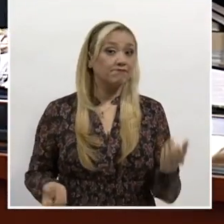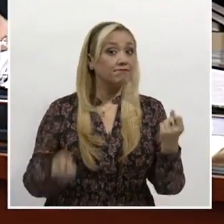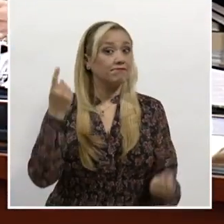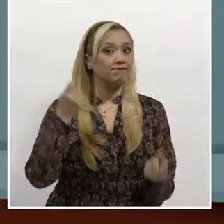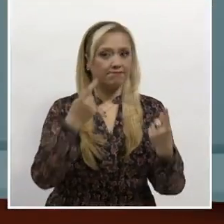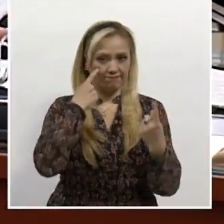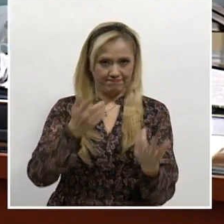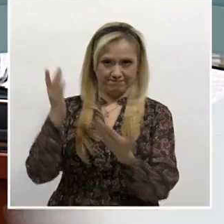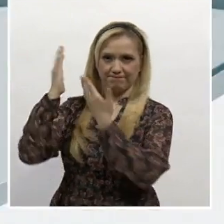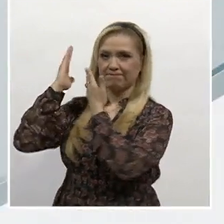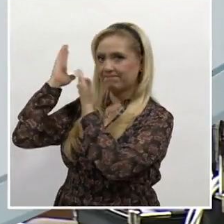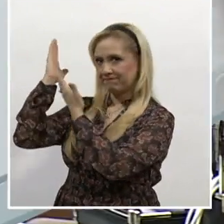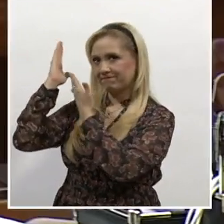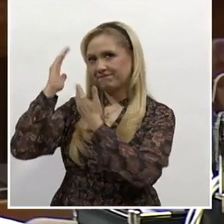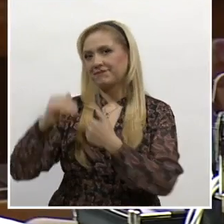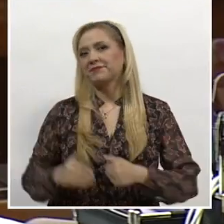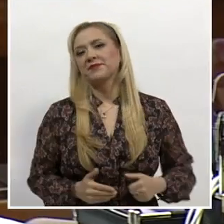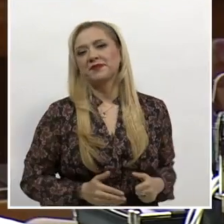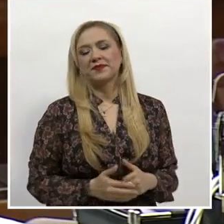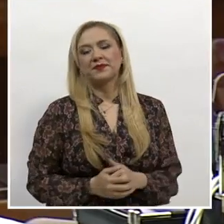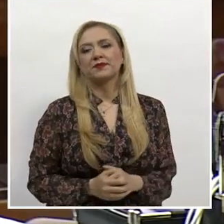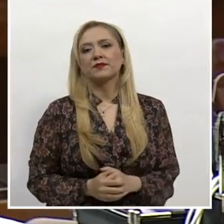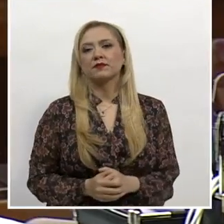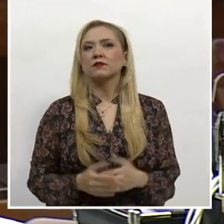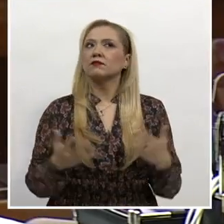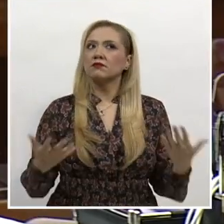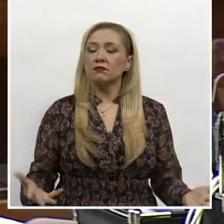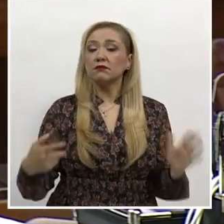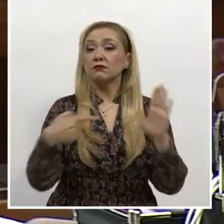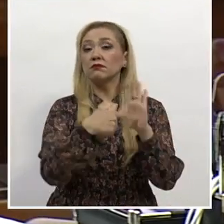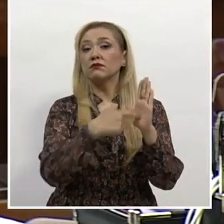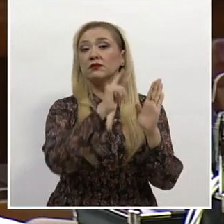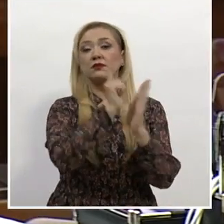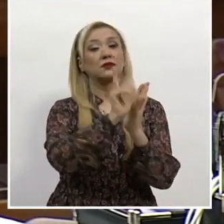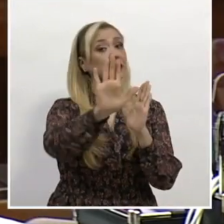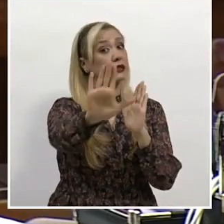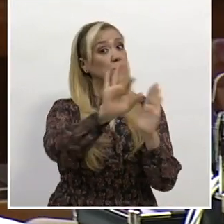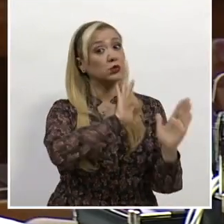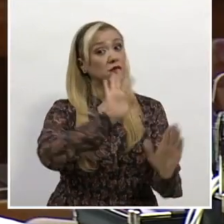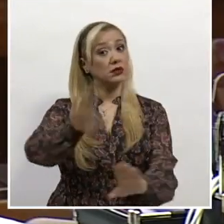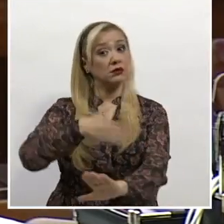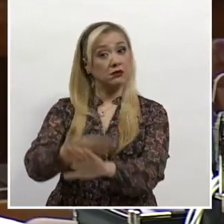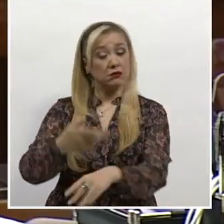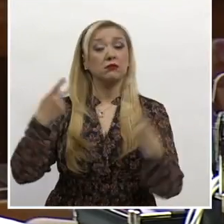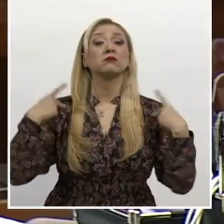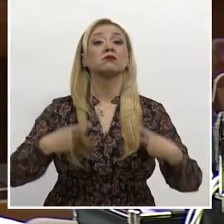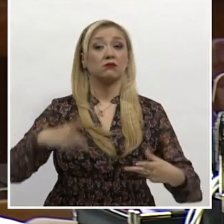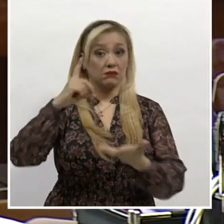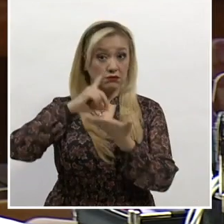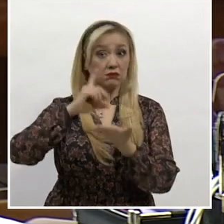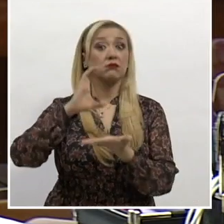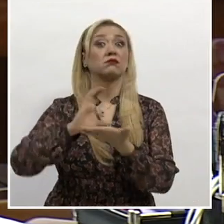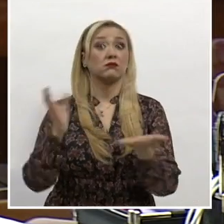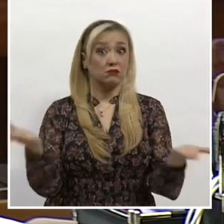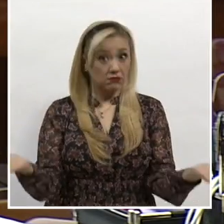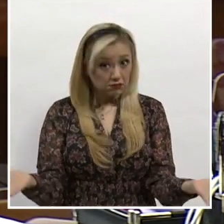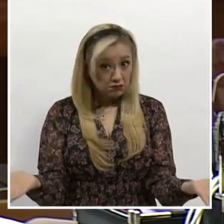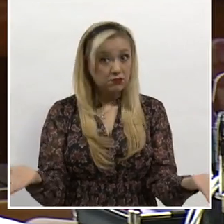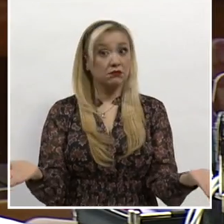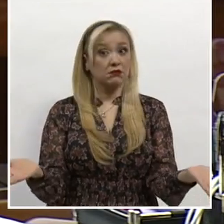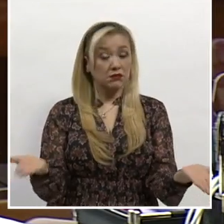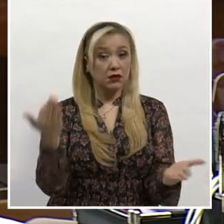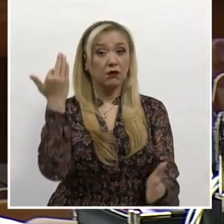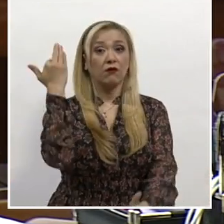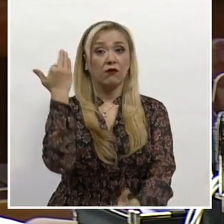los argumentos. La norma es susceptible de afectar a las personas con discapacidad, pues dispone toda esta serie de acciones